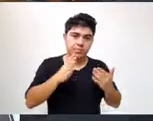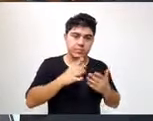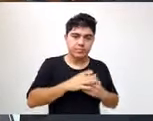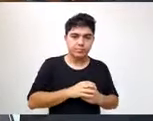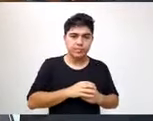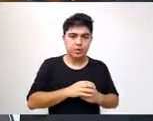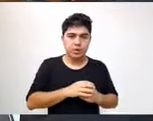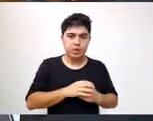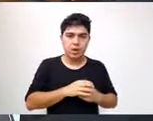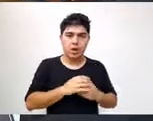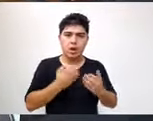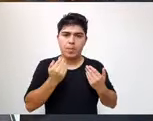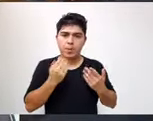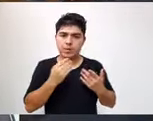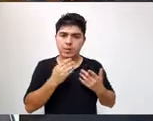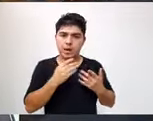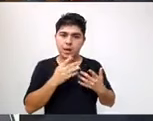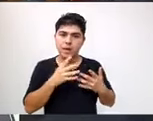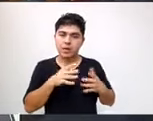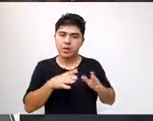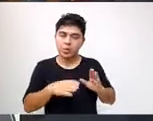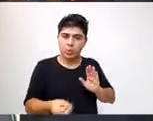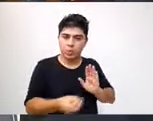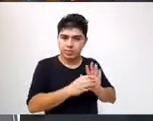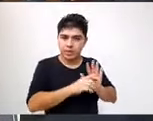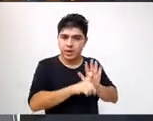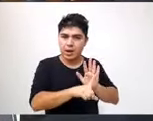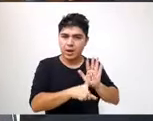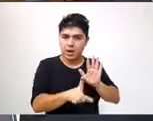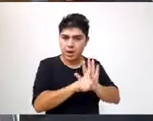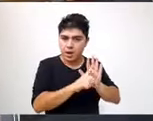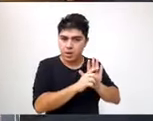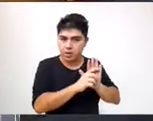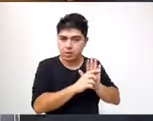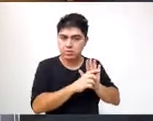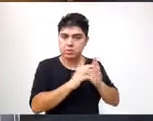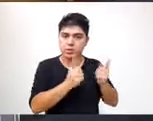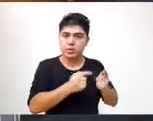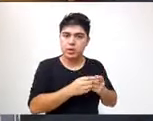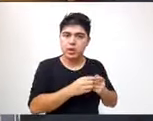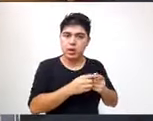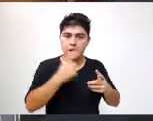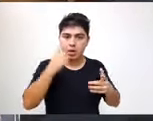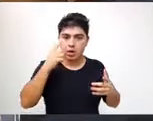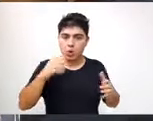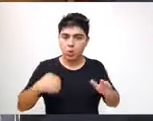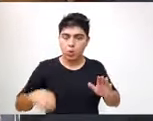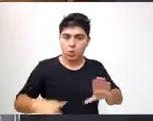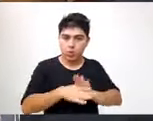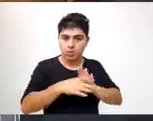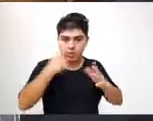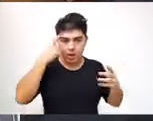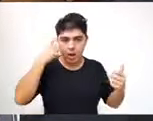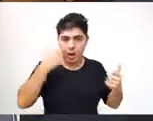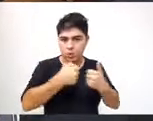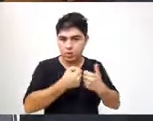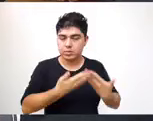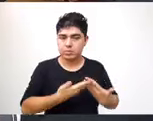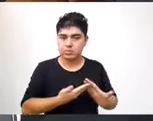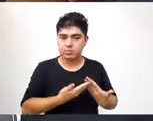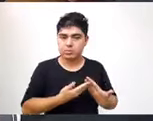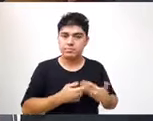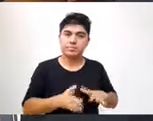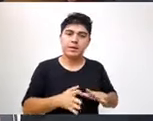es necesario prever la respectiva norma legal, como así también efectuar la suscripción del respectivo convenio. Por ello,